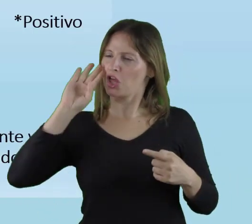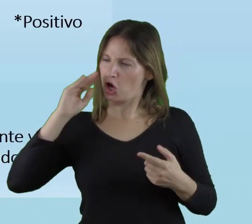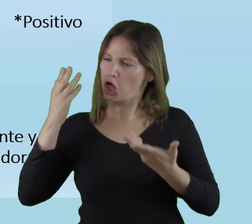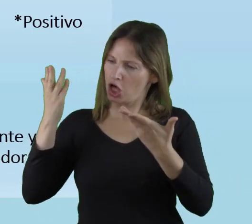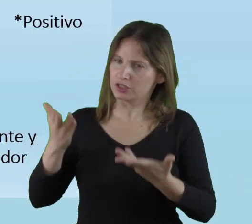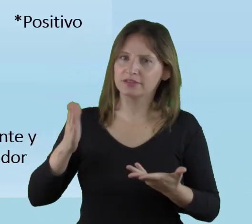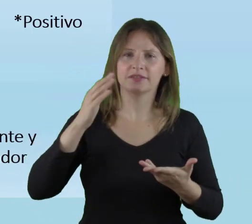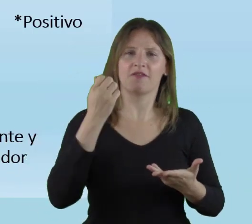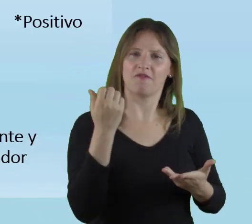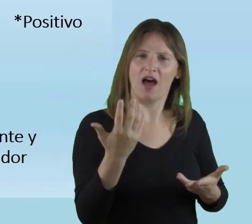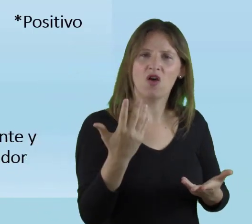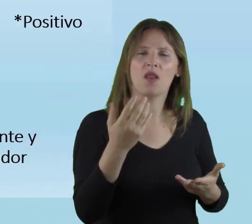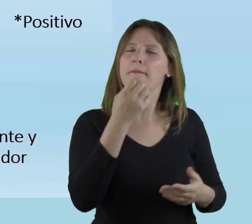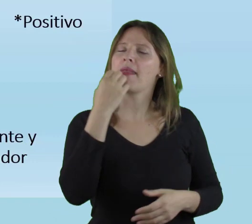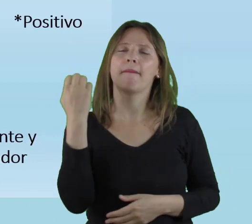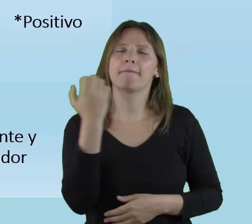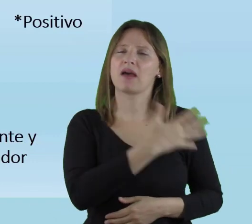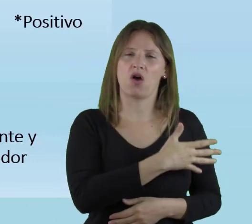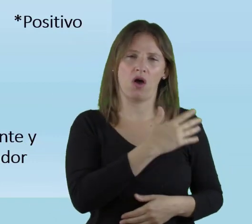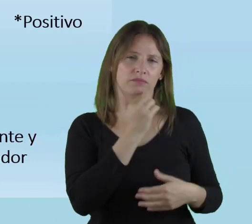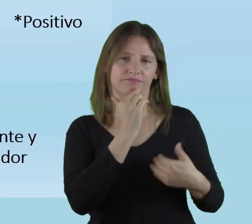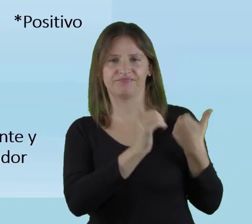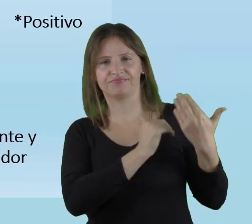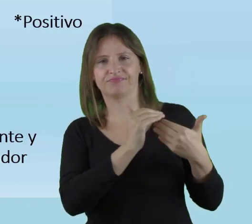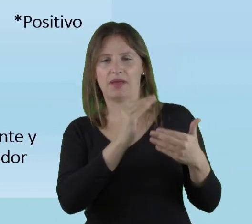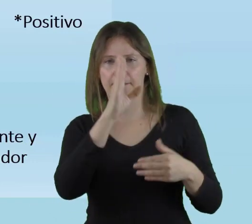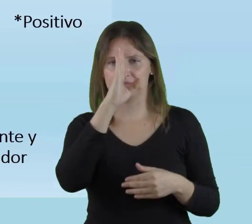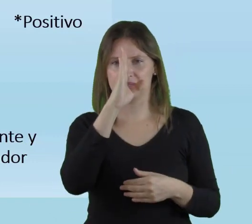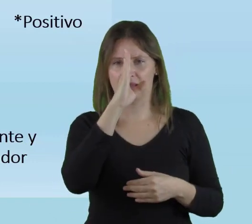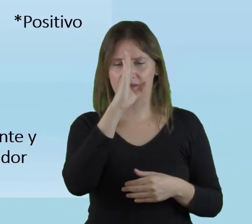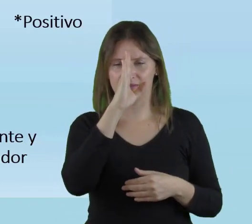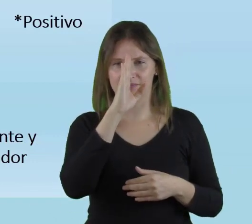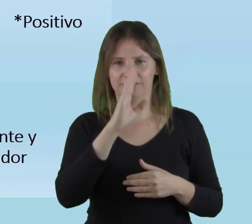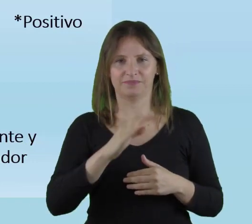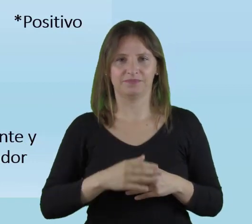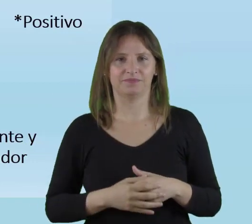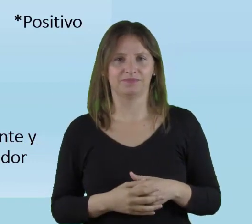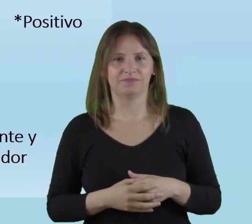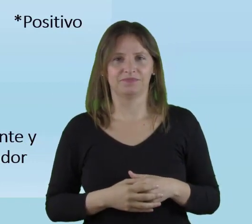para tener los mejores aprendizajes.